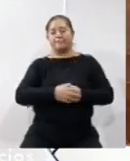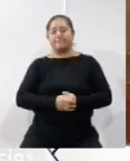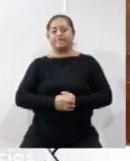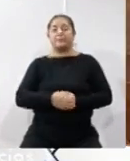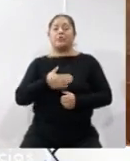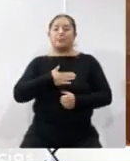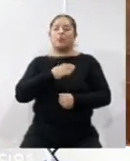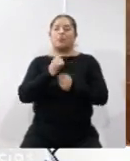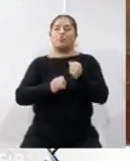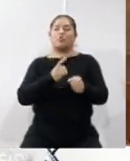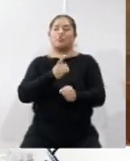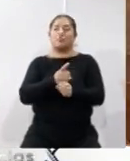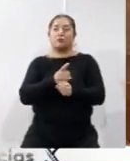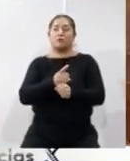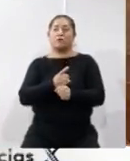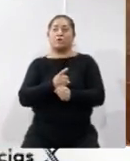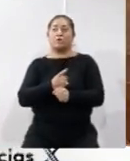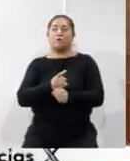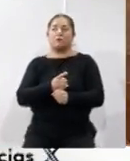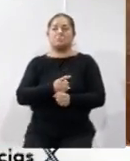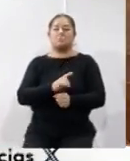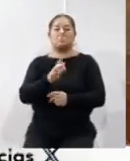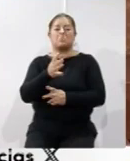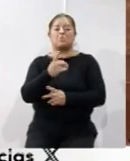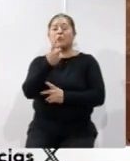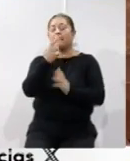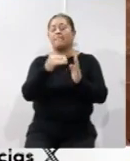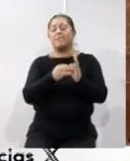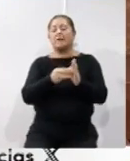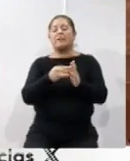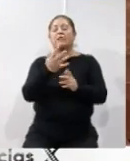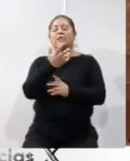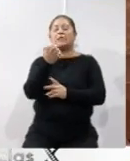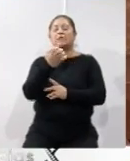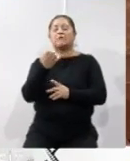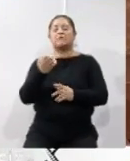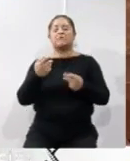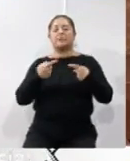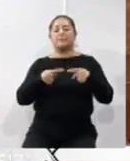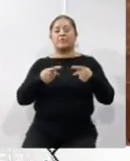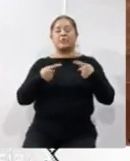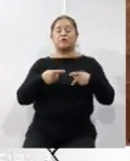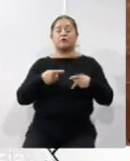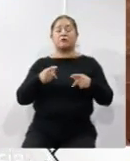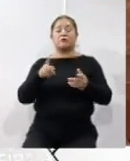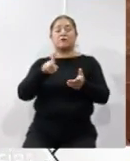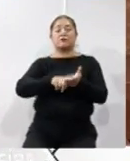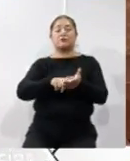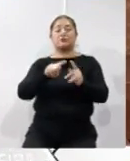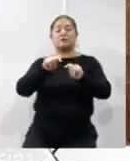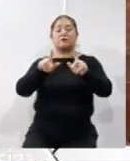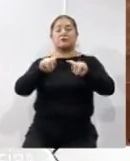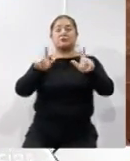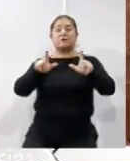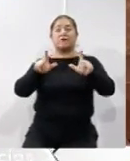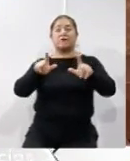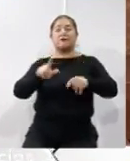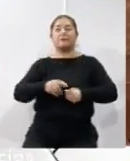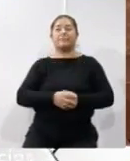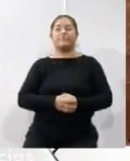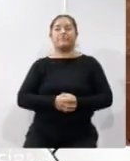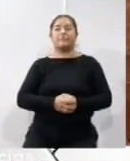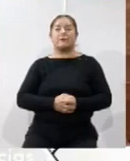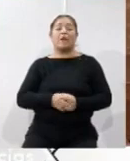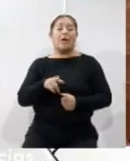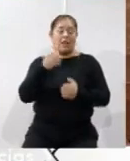Nelly, de ofrecerle la vacante a casi mil 500 ciudadanas y ciudadanos de Tlaxcala. De ahí nosotros, porque hay